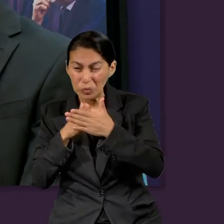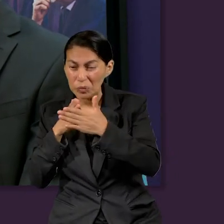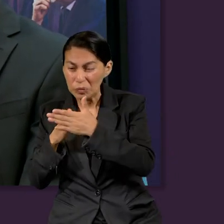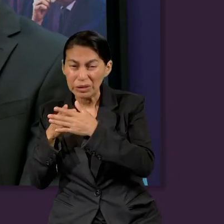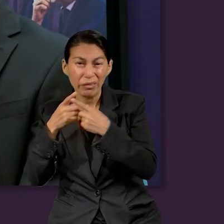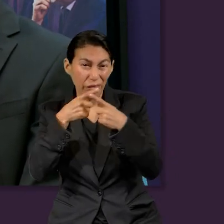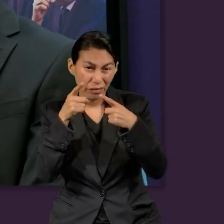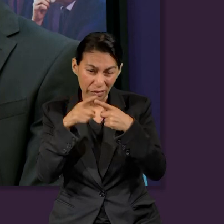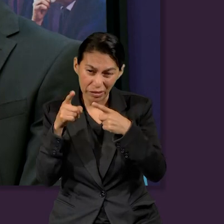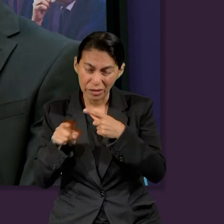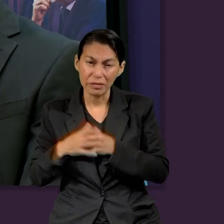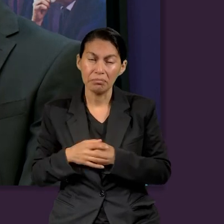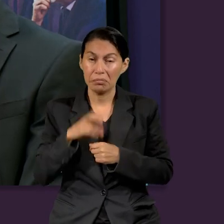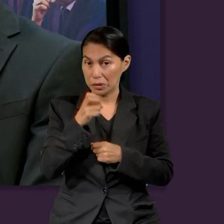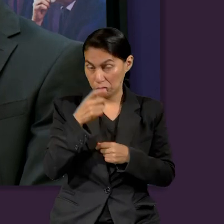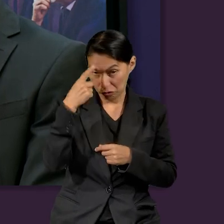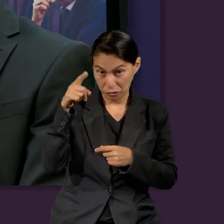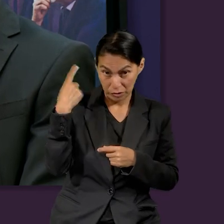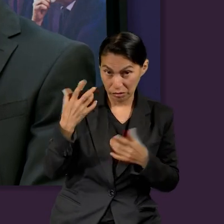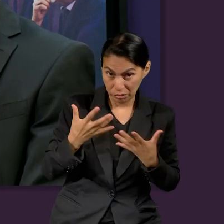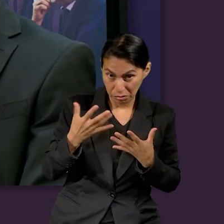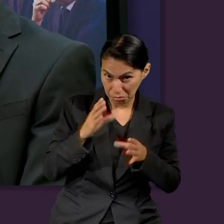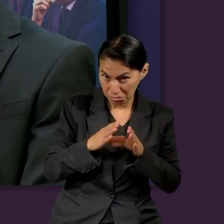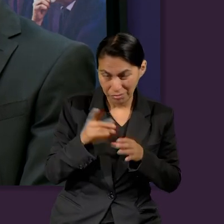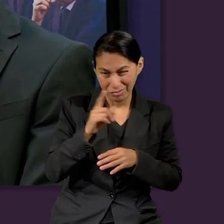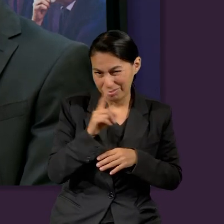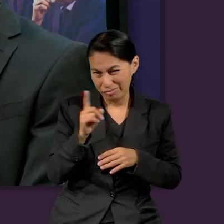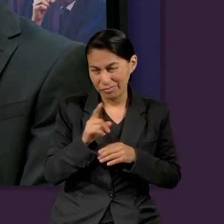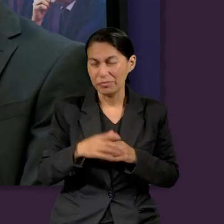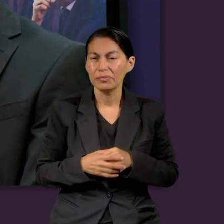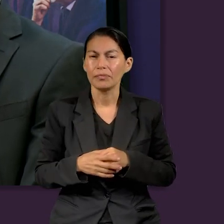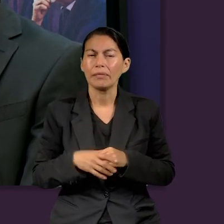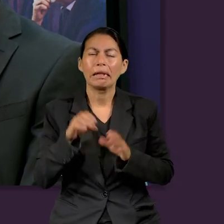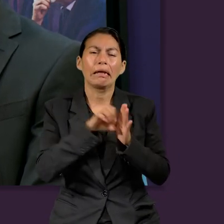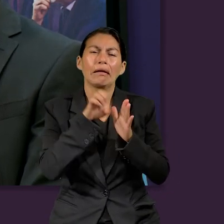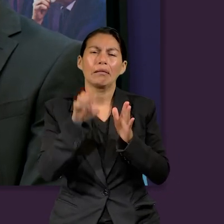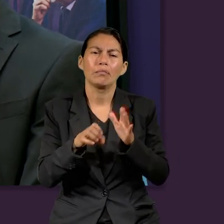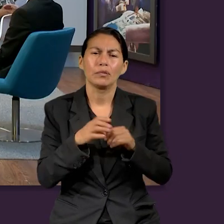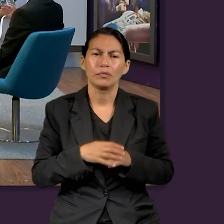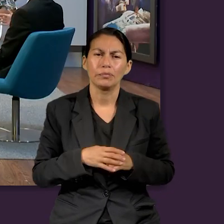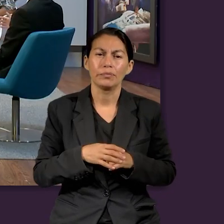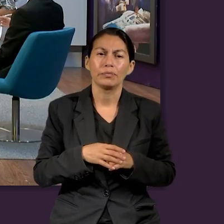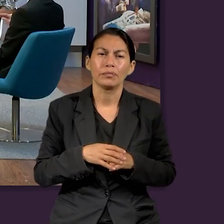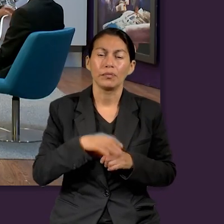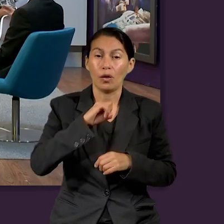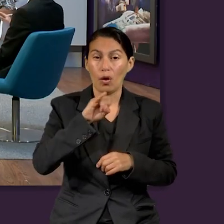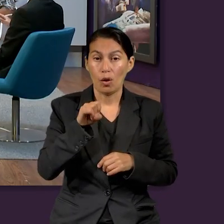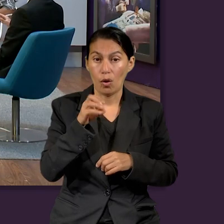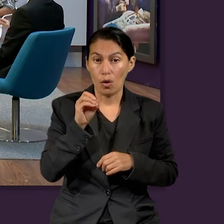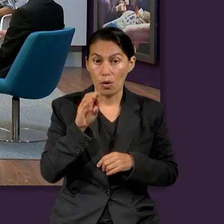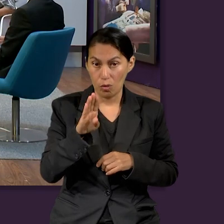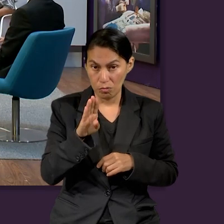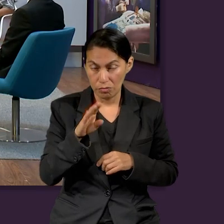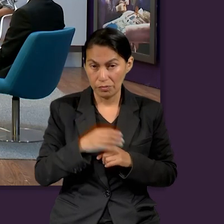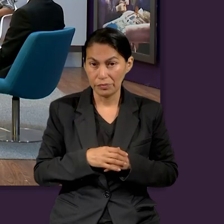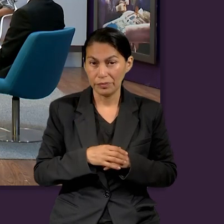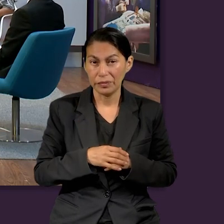y diferentes retos que, sin duda alguna, no son fáciles de sobrellevar. Por ejemplo, Job